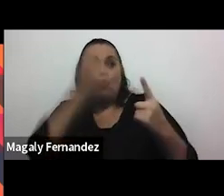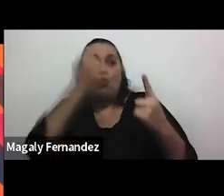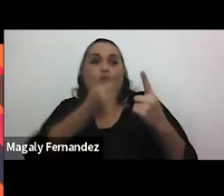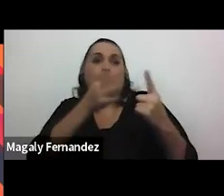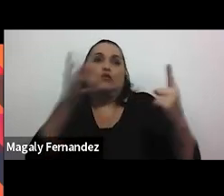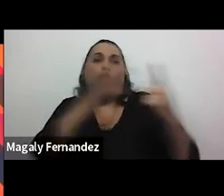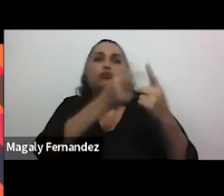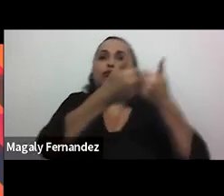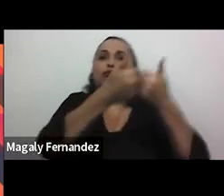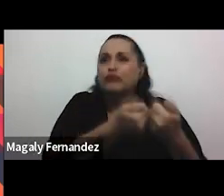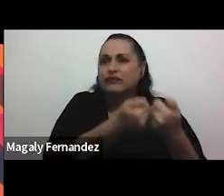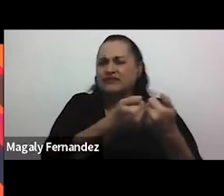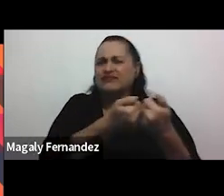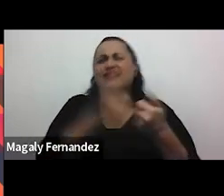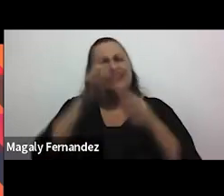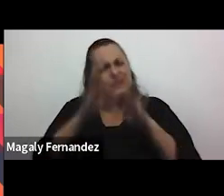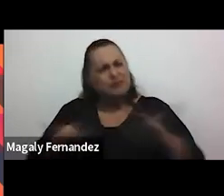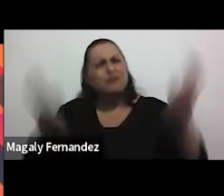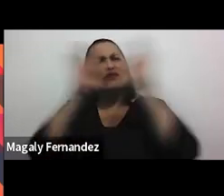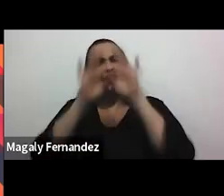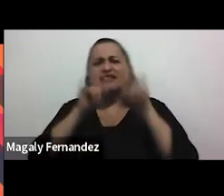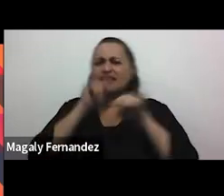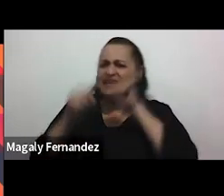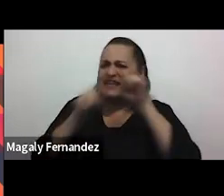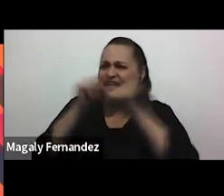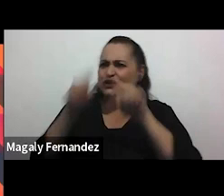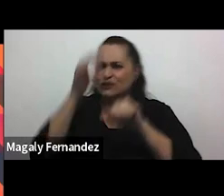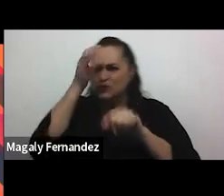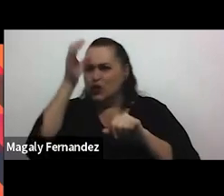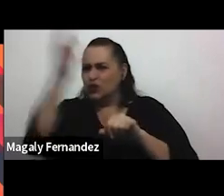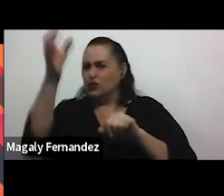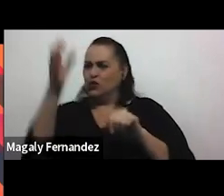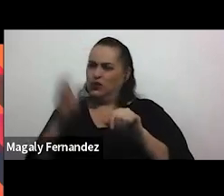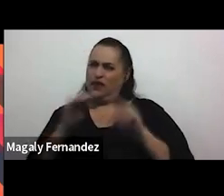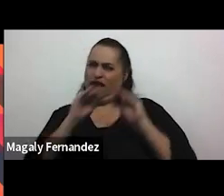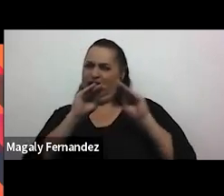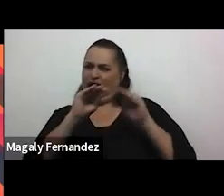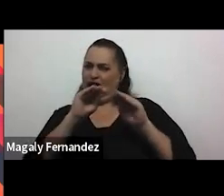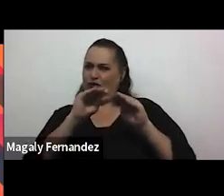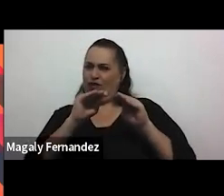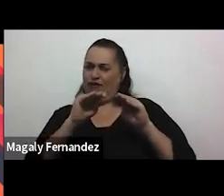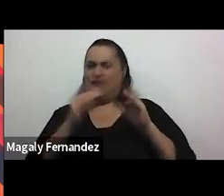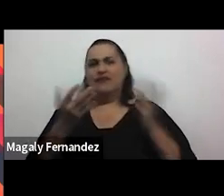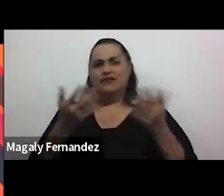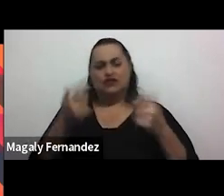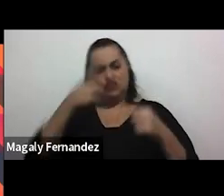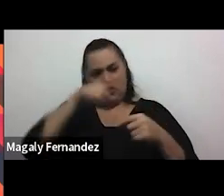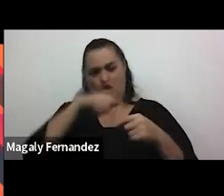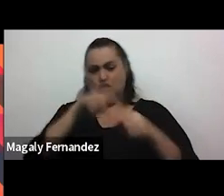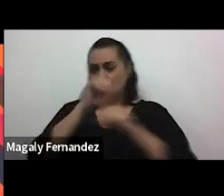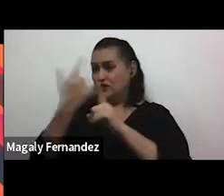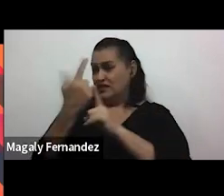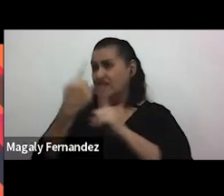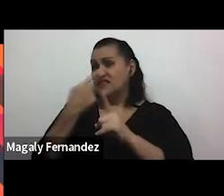ser críticos con la cultura que nos educa porque vivimos en una sociedad que nos dice que somos seres independientes pero no es cierto.